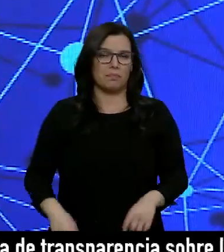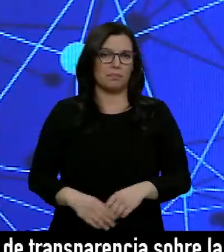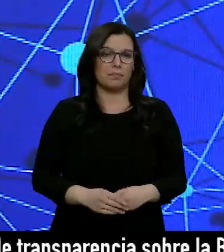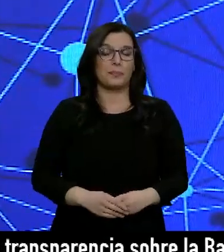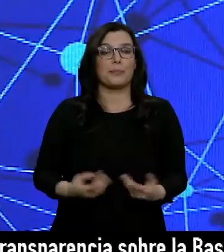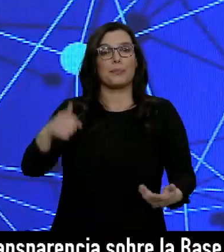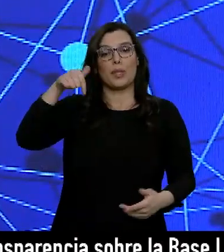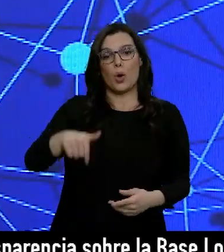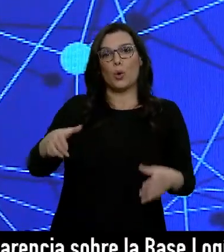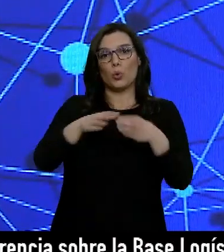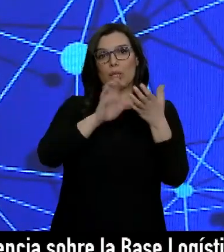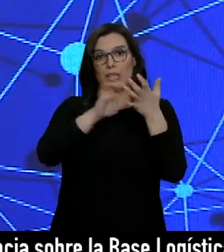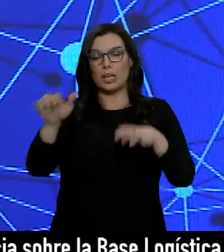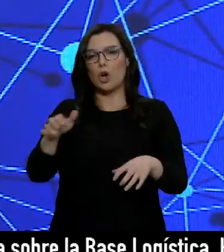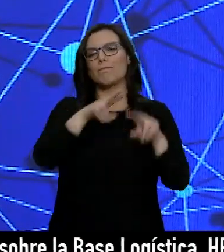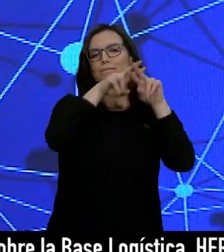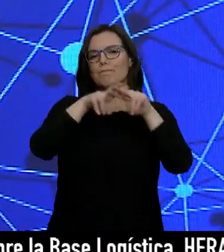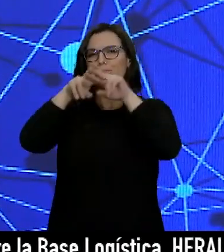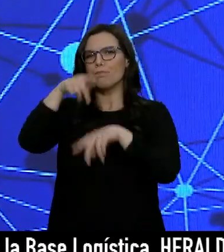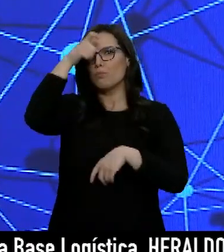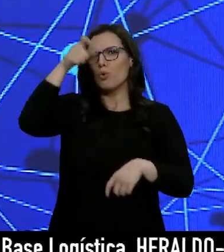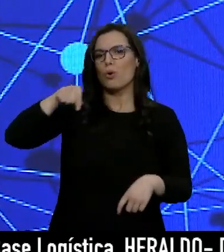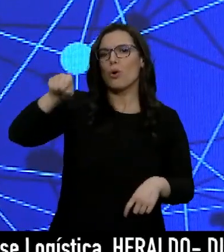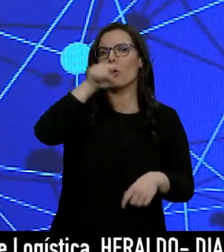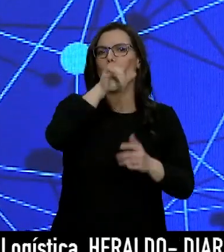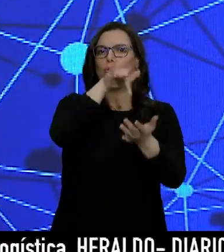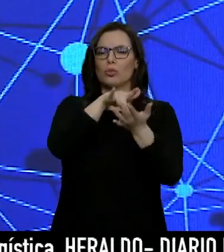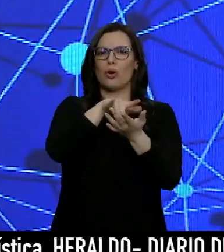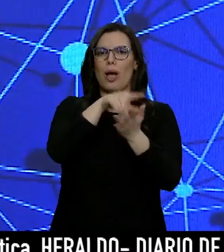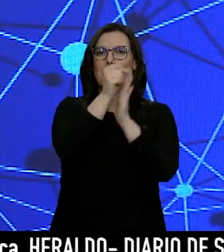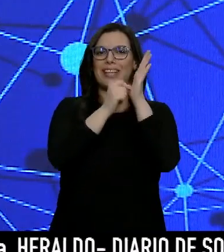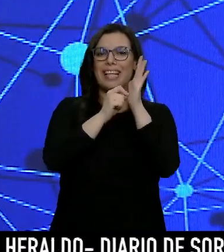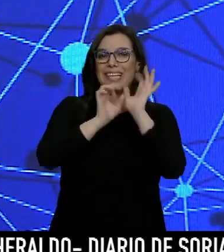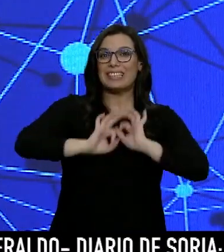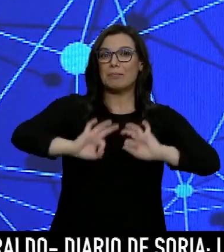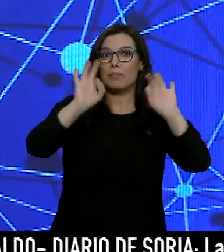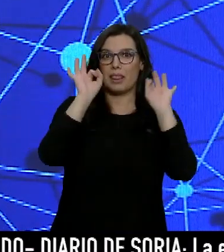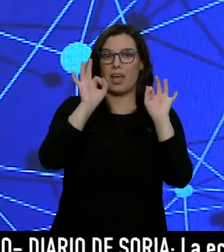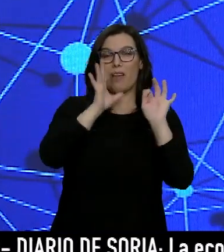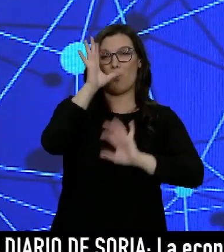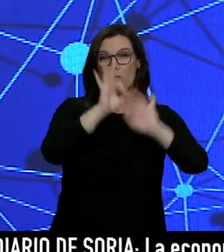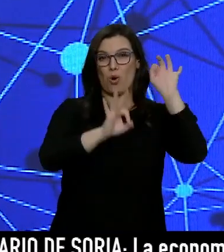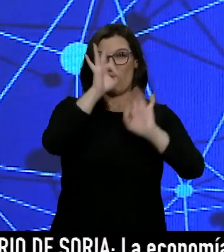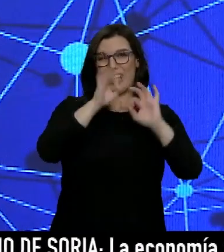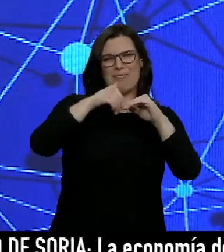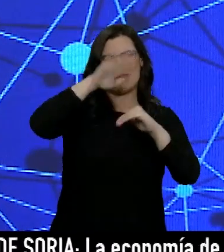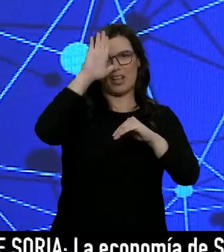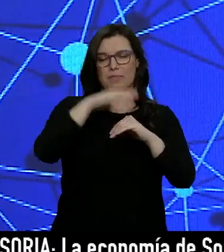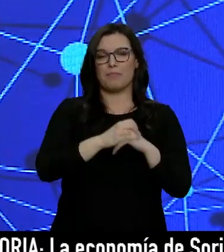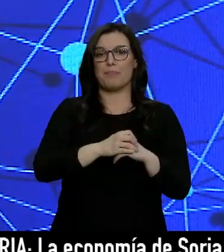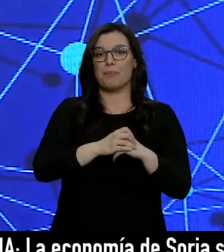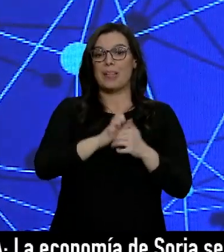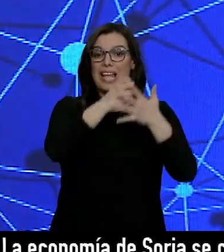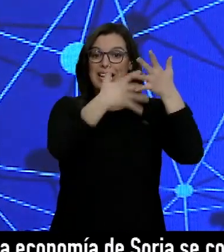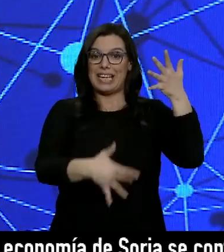Y hoy la Junta va a revisar los municipios que tendrán que mantener las medidas excepcionales por una incidencia desbordada. La